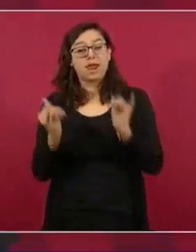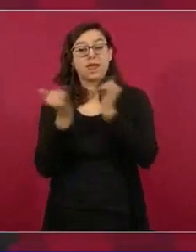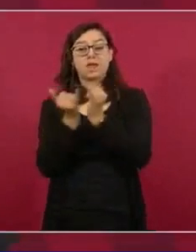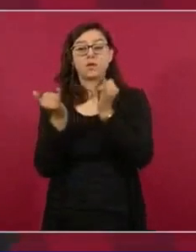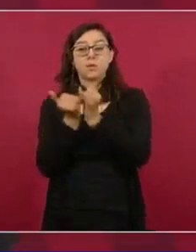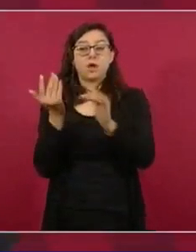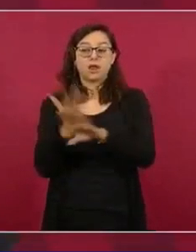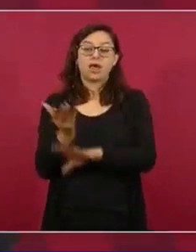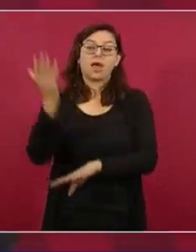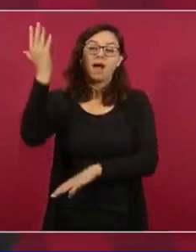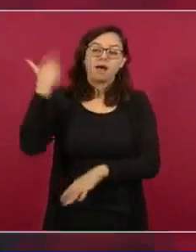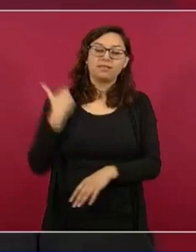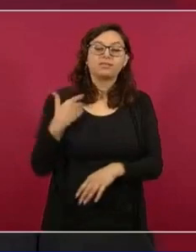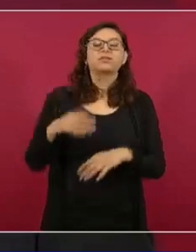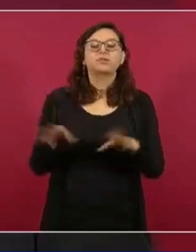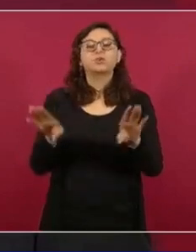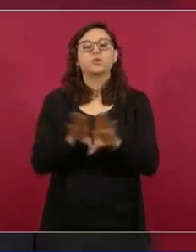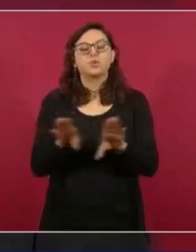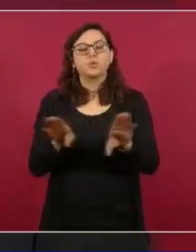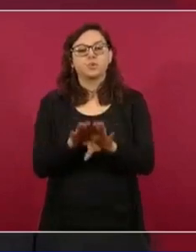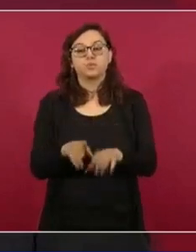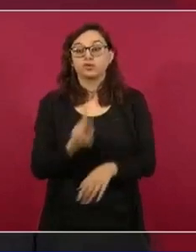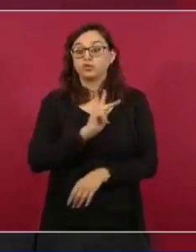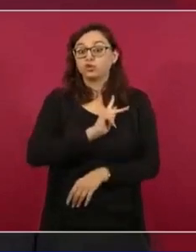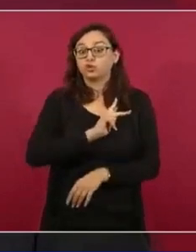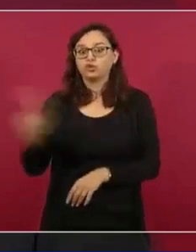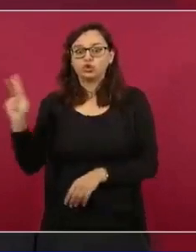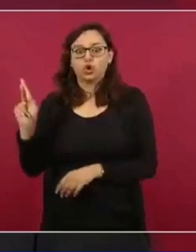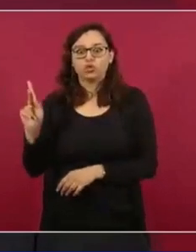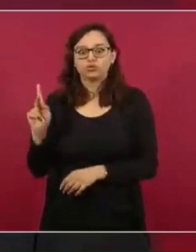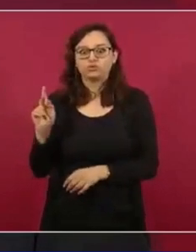¿Cómo votaban antes? Por unanimidad. unanimidad?